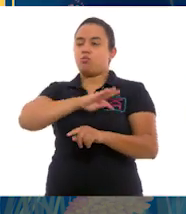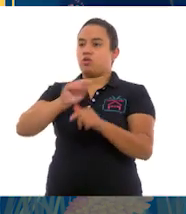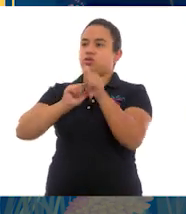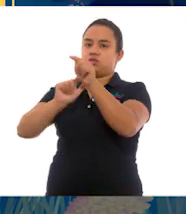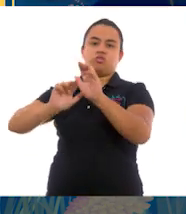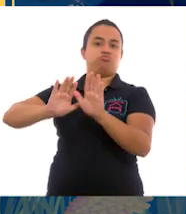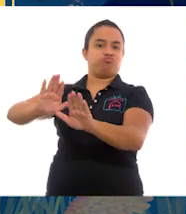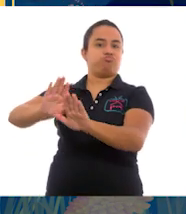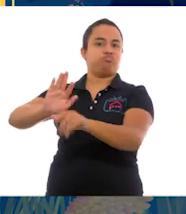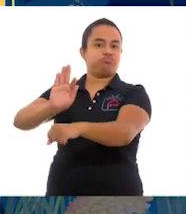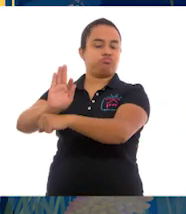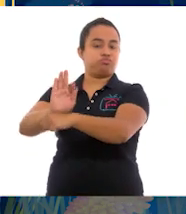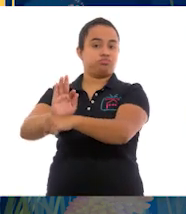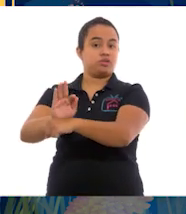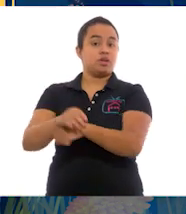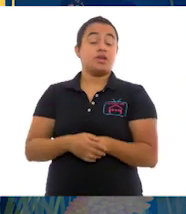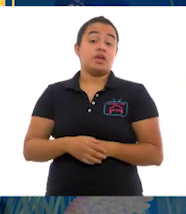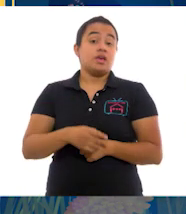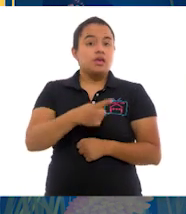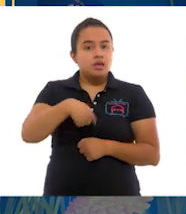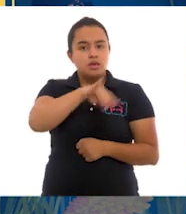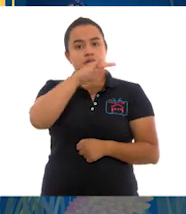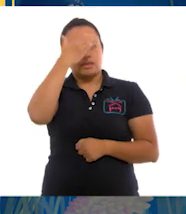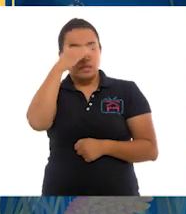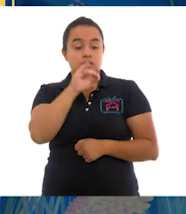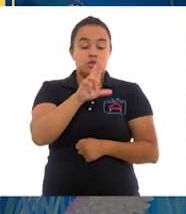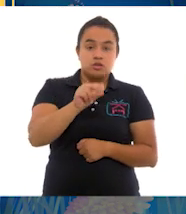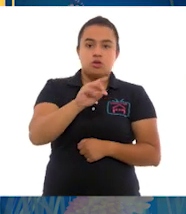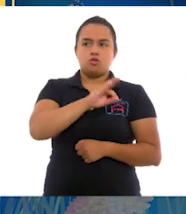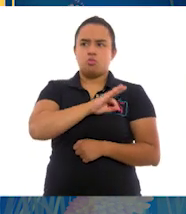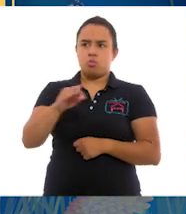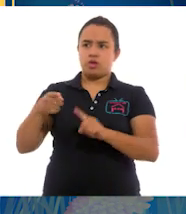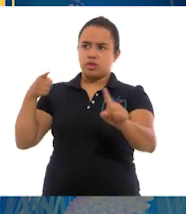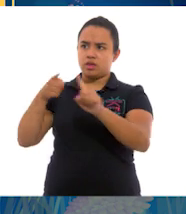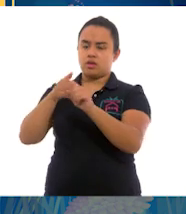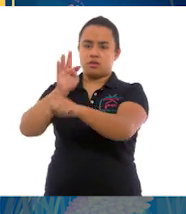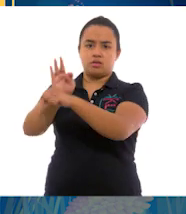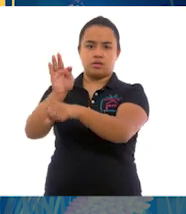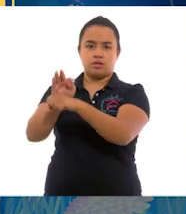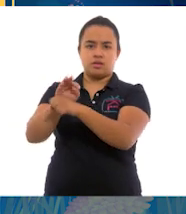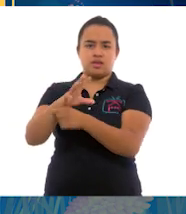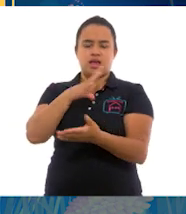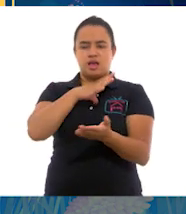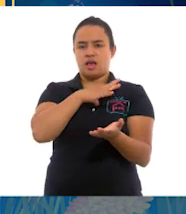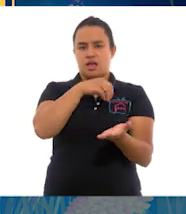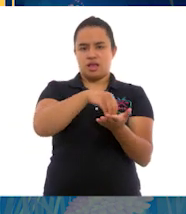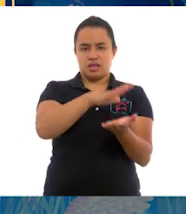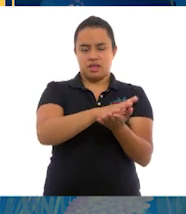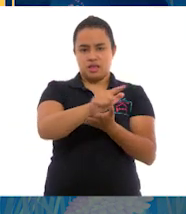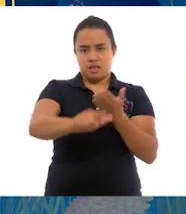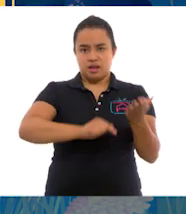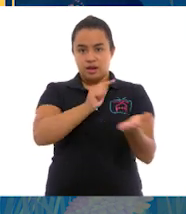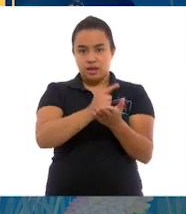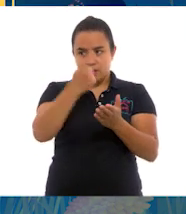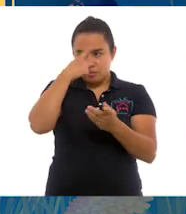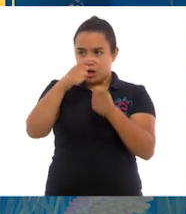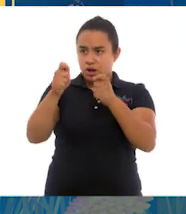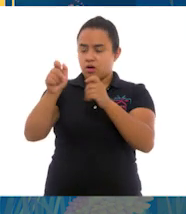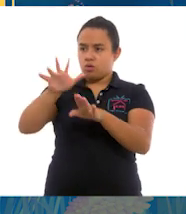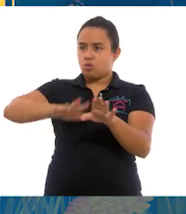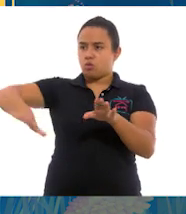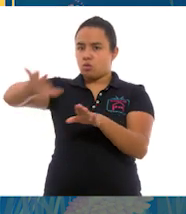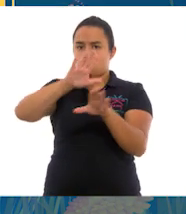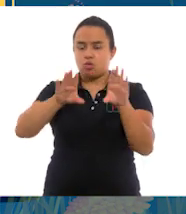condiciones y saber si se están alcanzando los objetivos de conservación establecidos en el decreto y el programa de manejo del área,